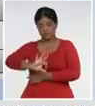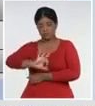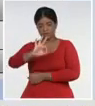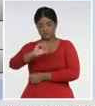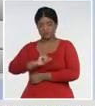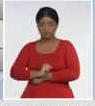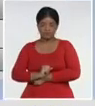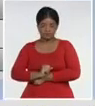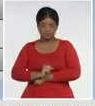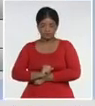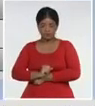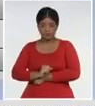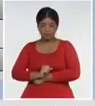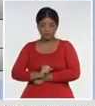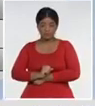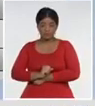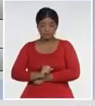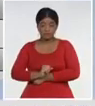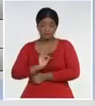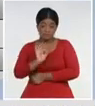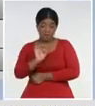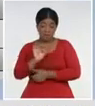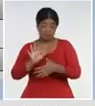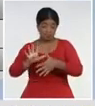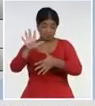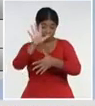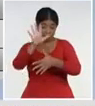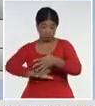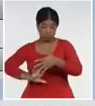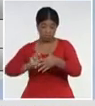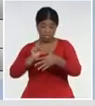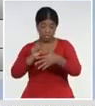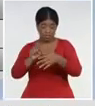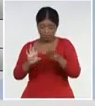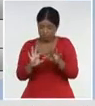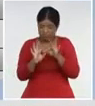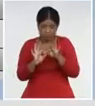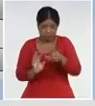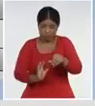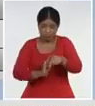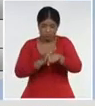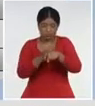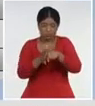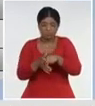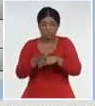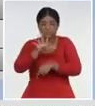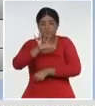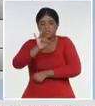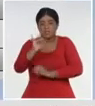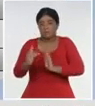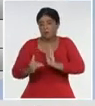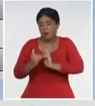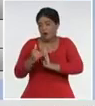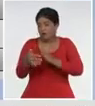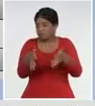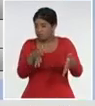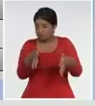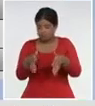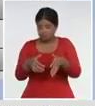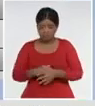América, como tú decías, con epicentro, la pandemia, más de 57 millones, aportando,